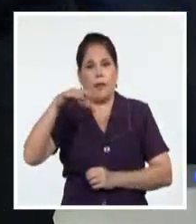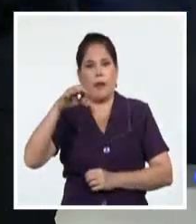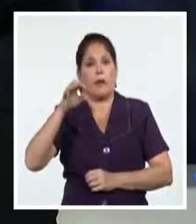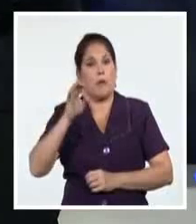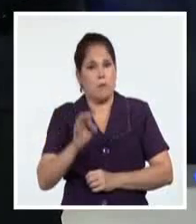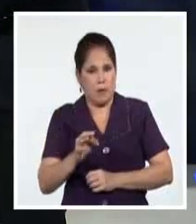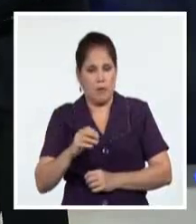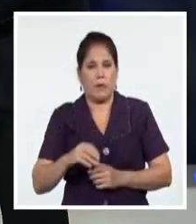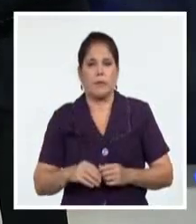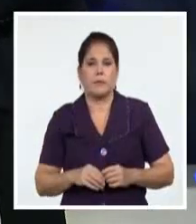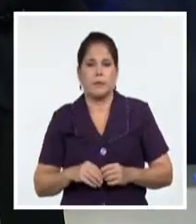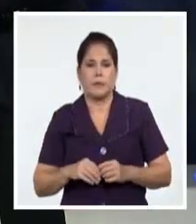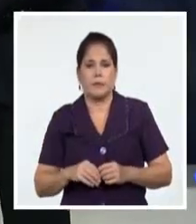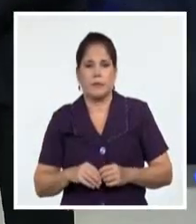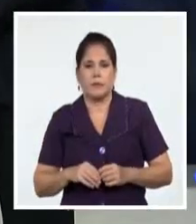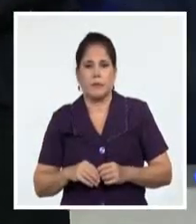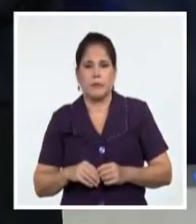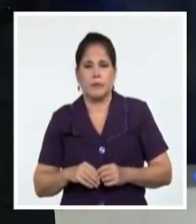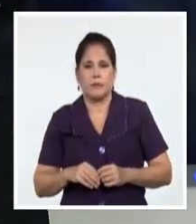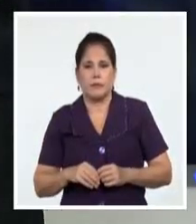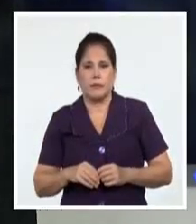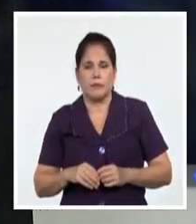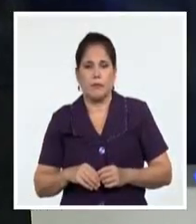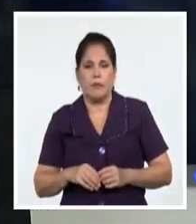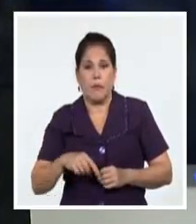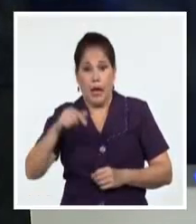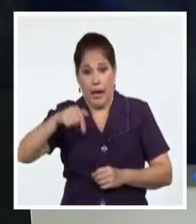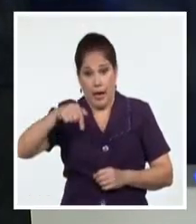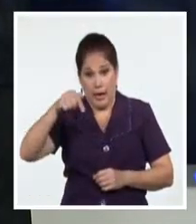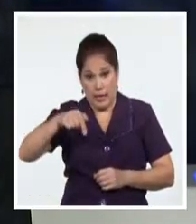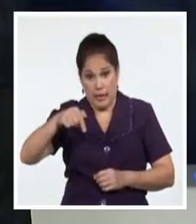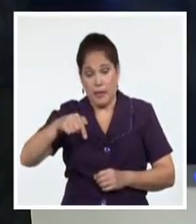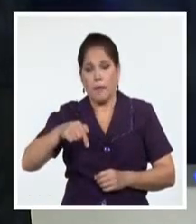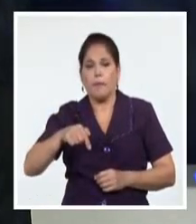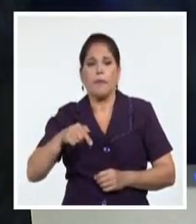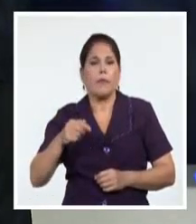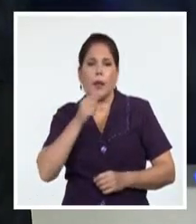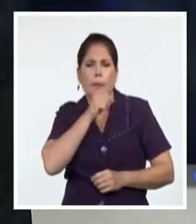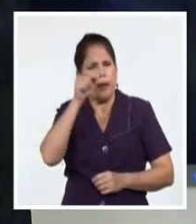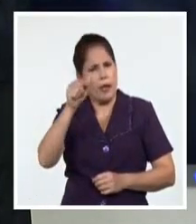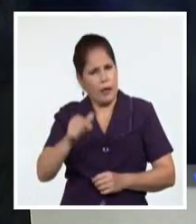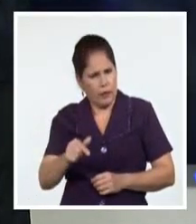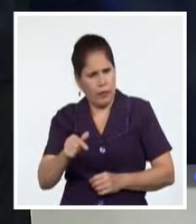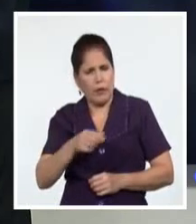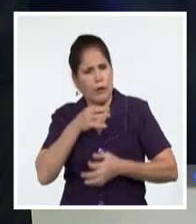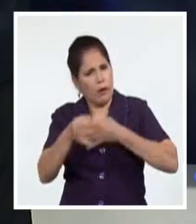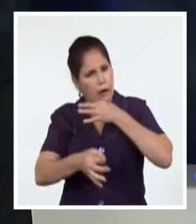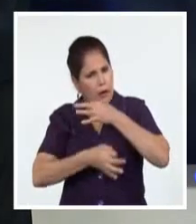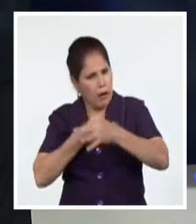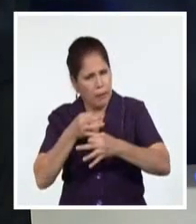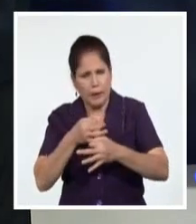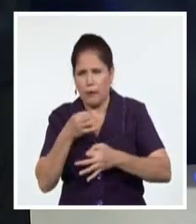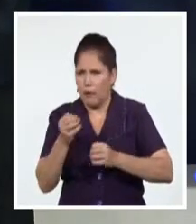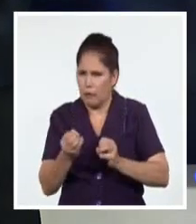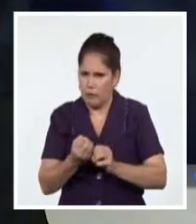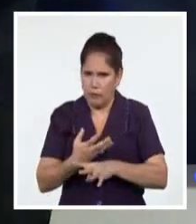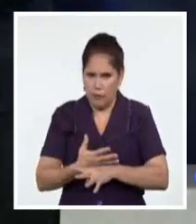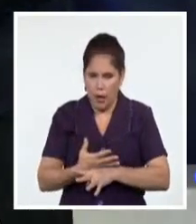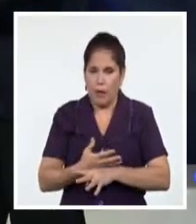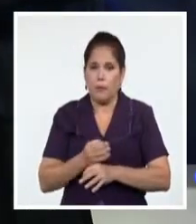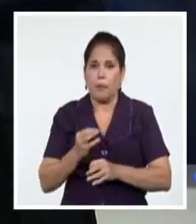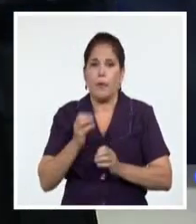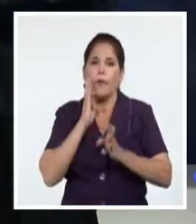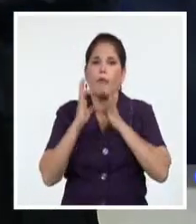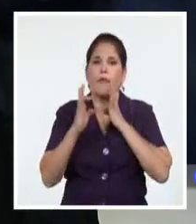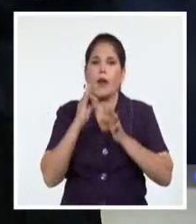es la mirada desde el espacio. Pero aquí en Vuelta Abajo, mi colega Belkis Pérez Cruz lo describe con precisión en su muro de